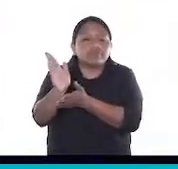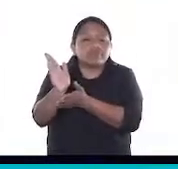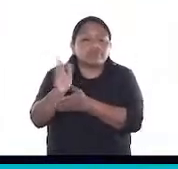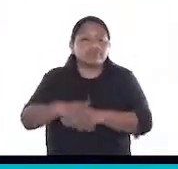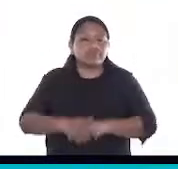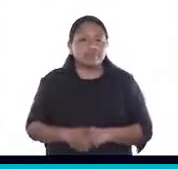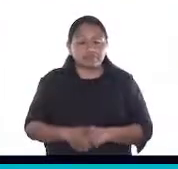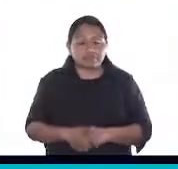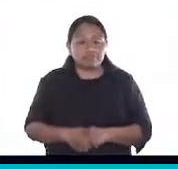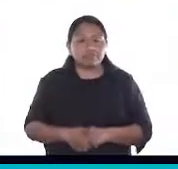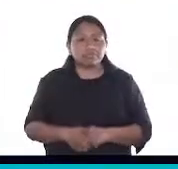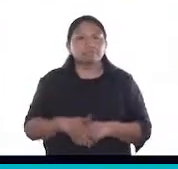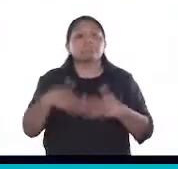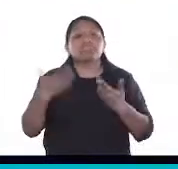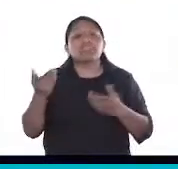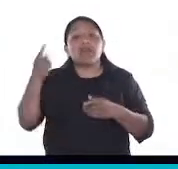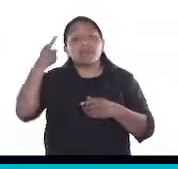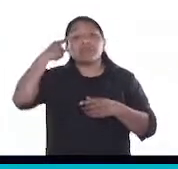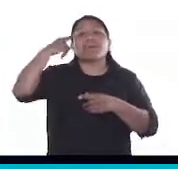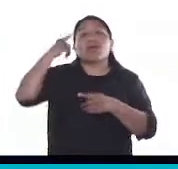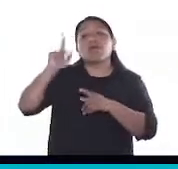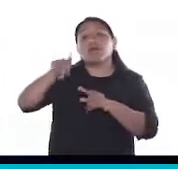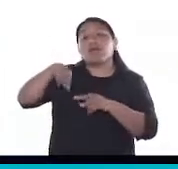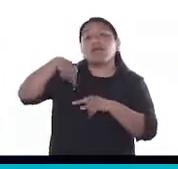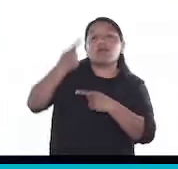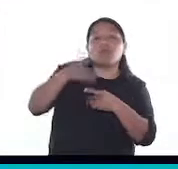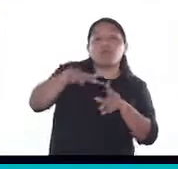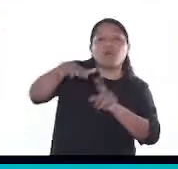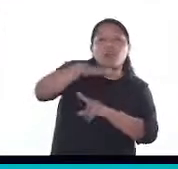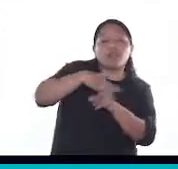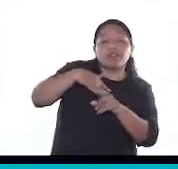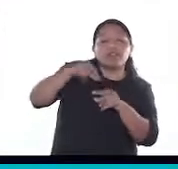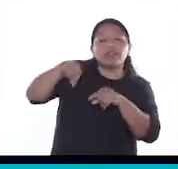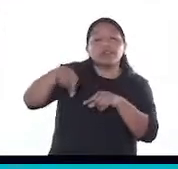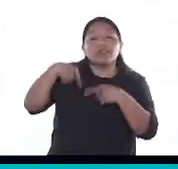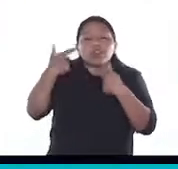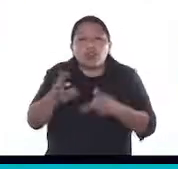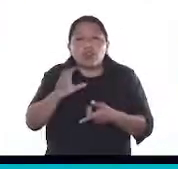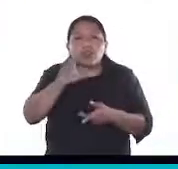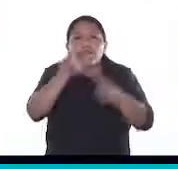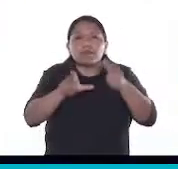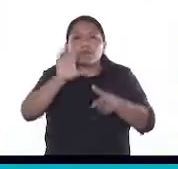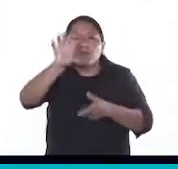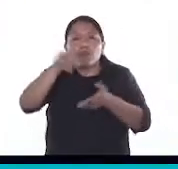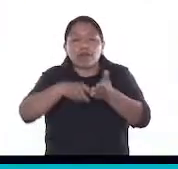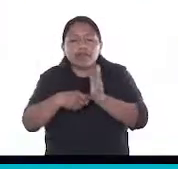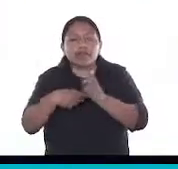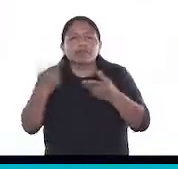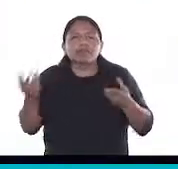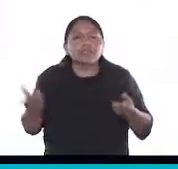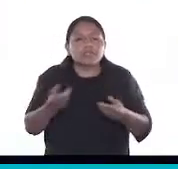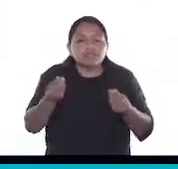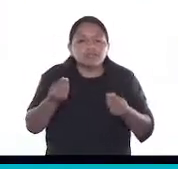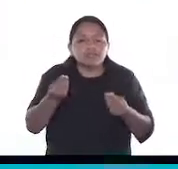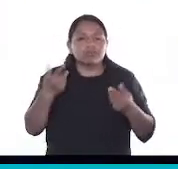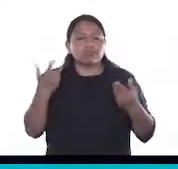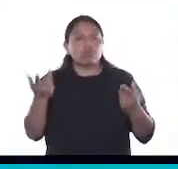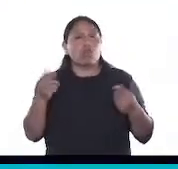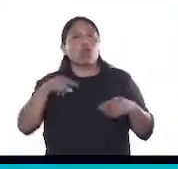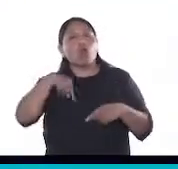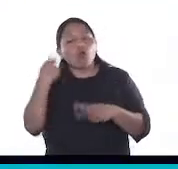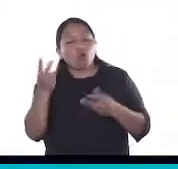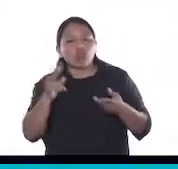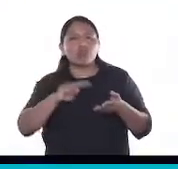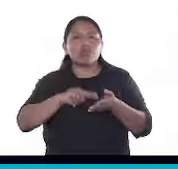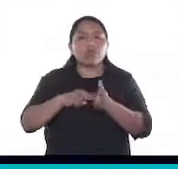Estaba previsto para una cosa y hoy los bonaerenses encuentran que tienen otro problema